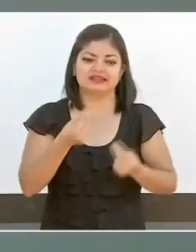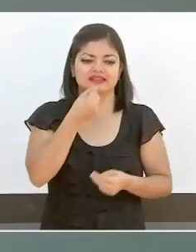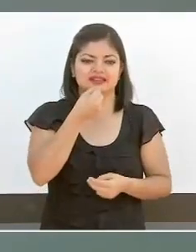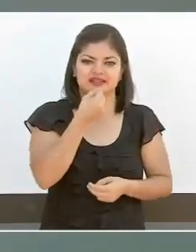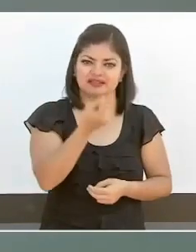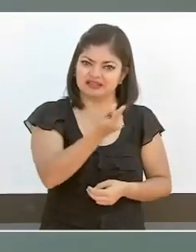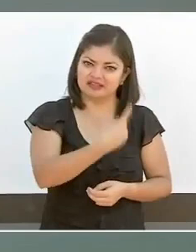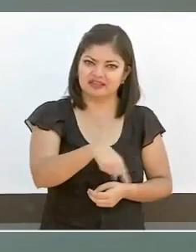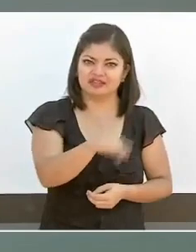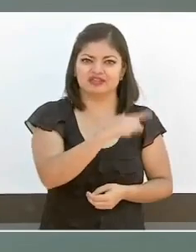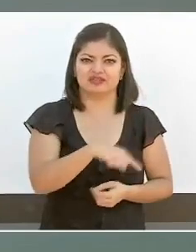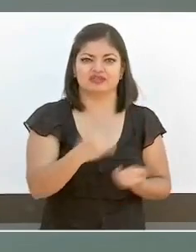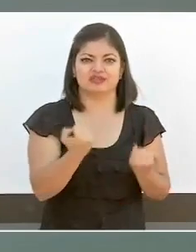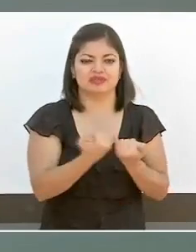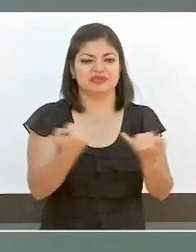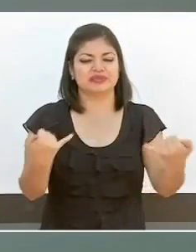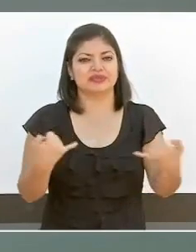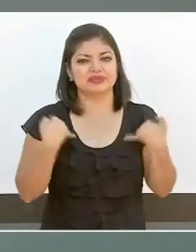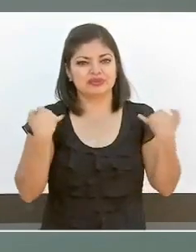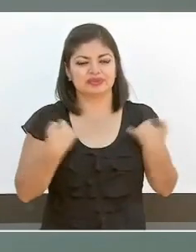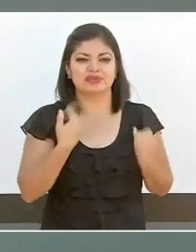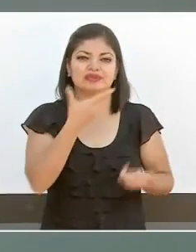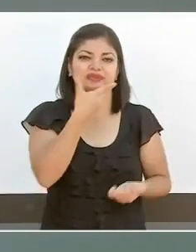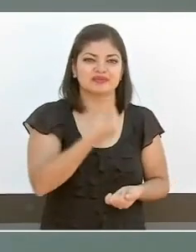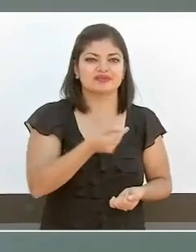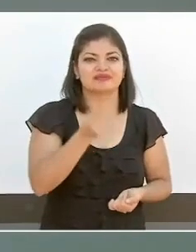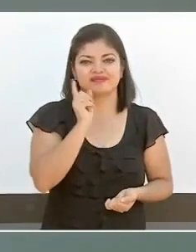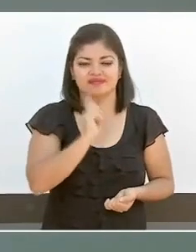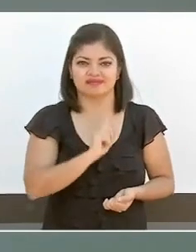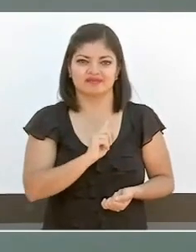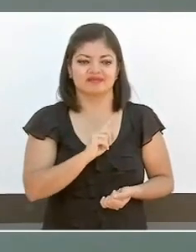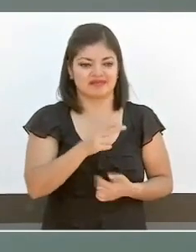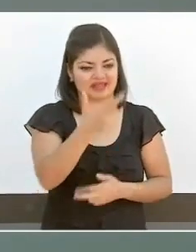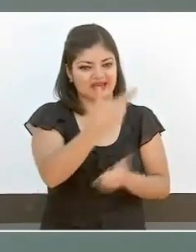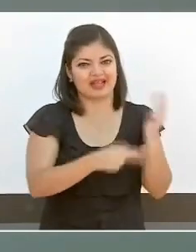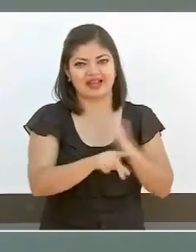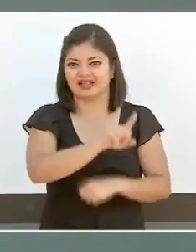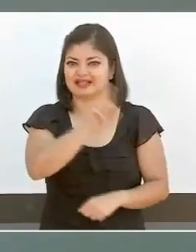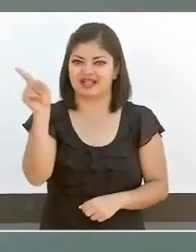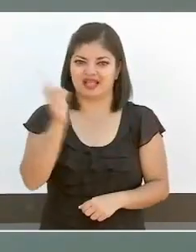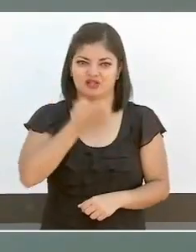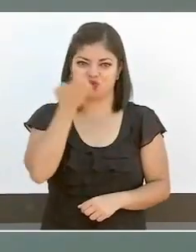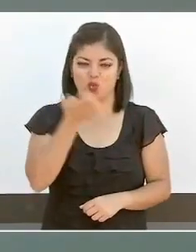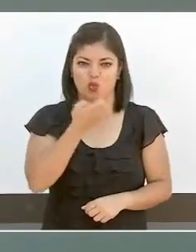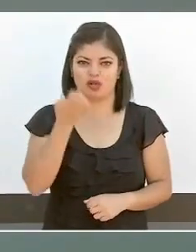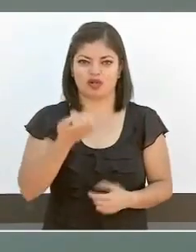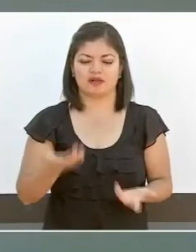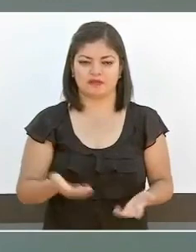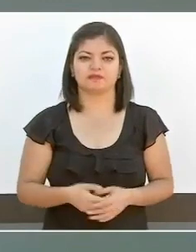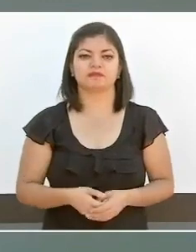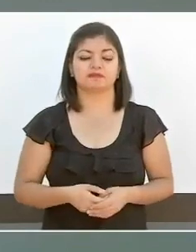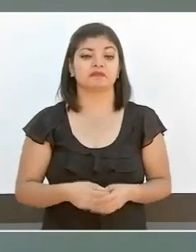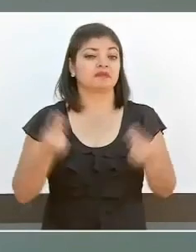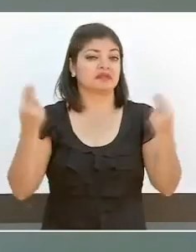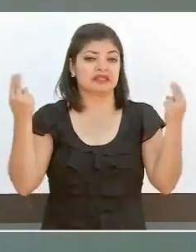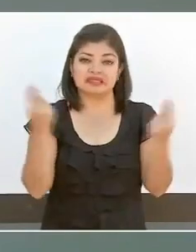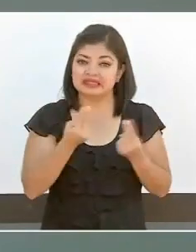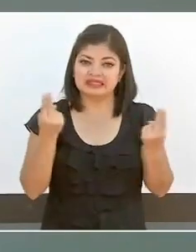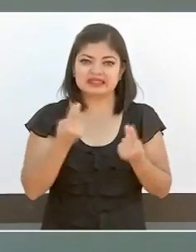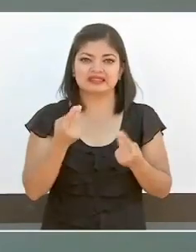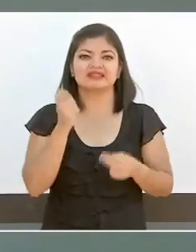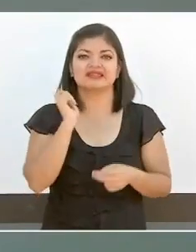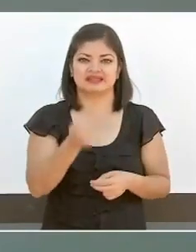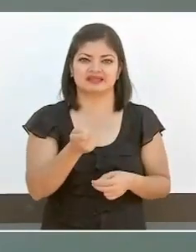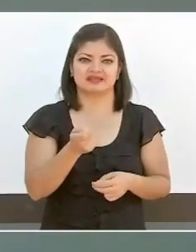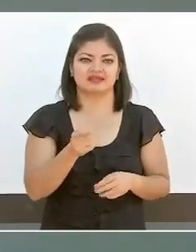niños, las niñas, los jóvenes a las escuelas. Hay que garantizar,